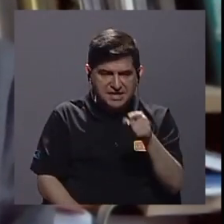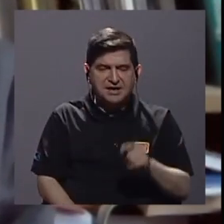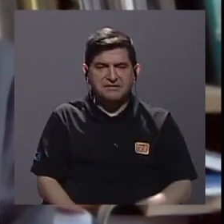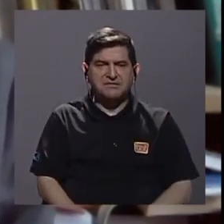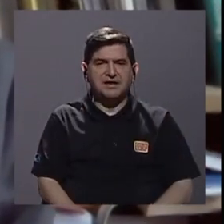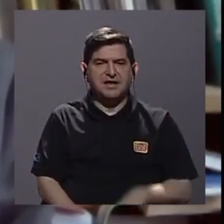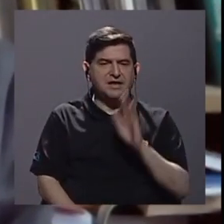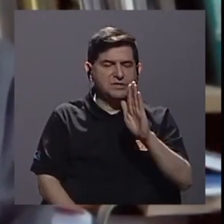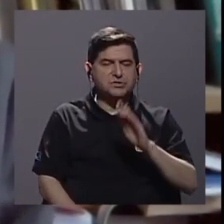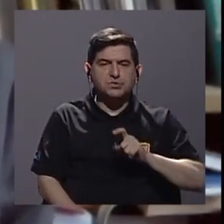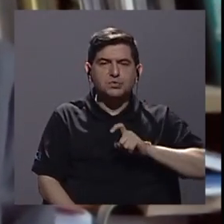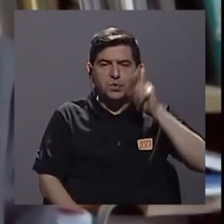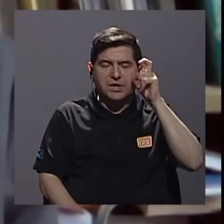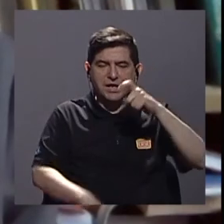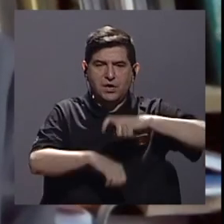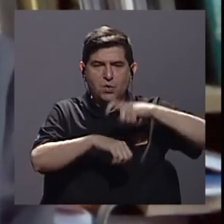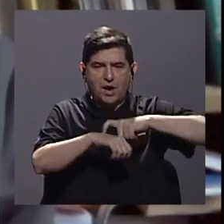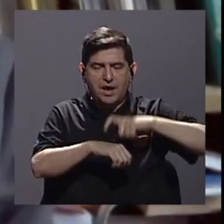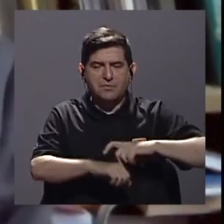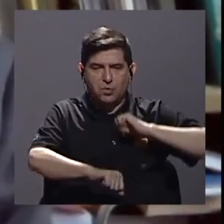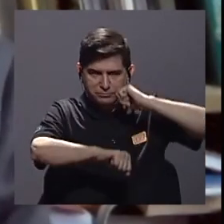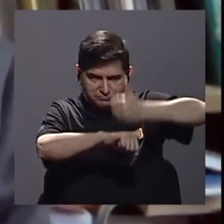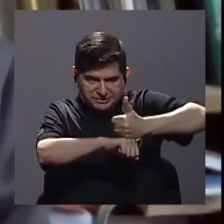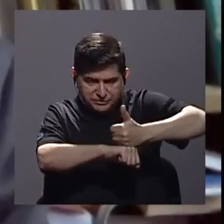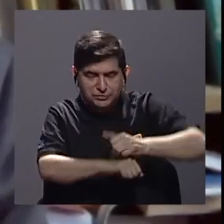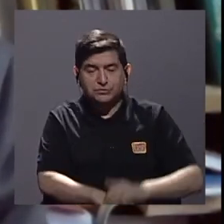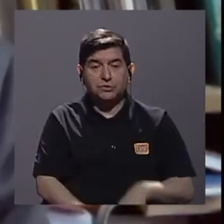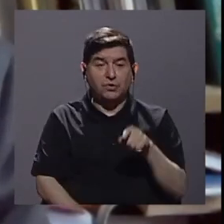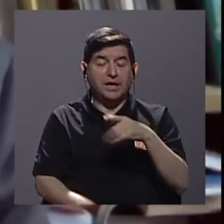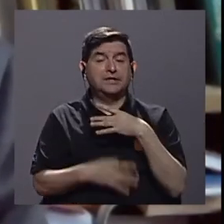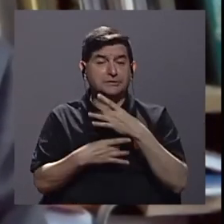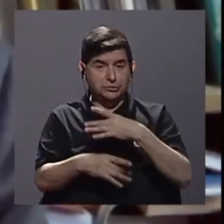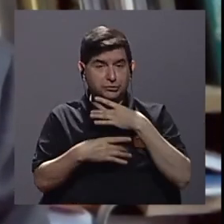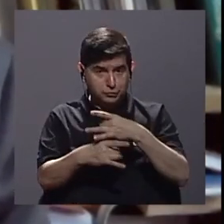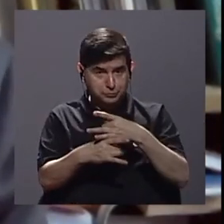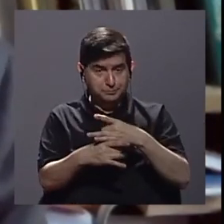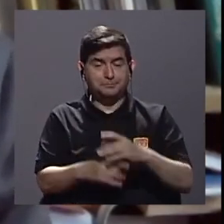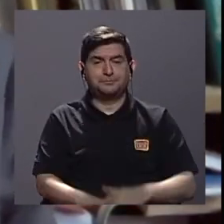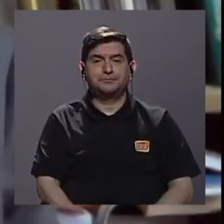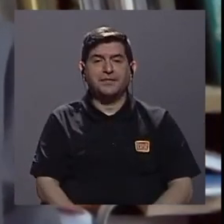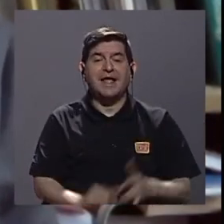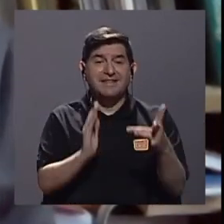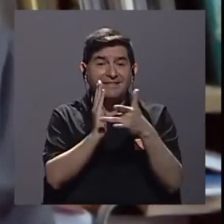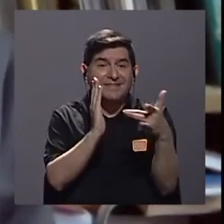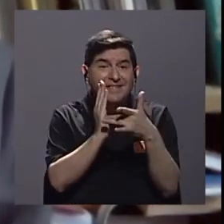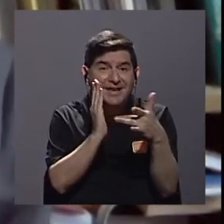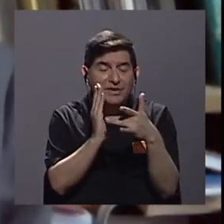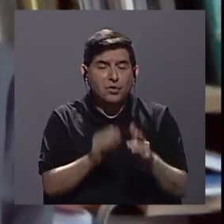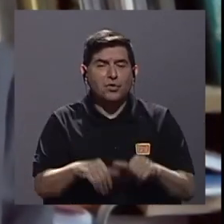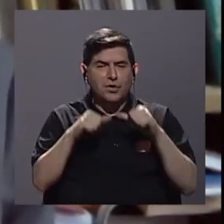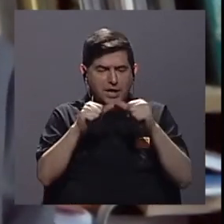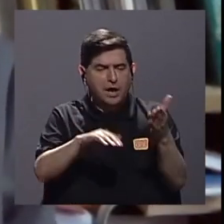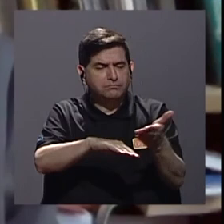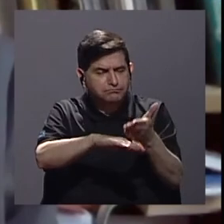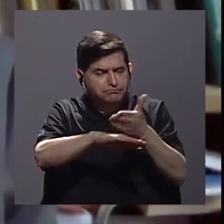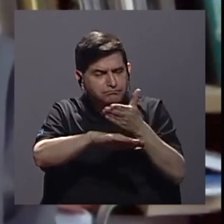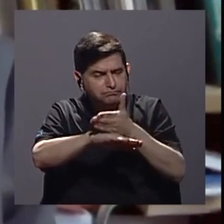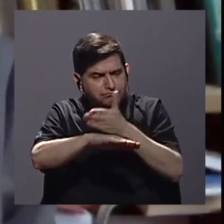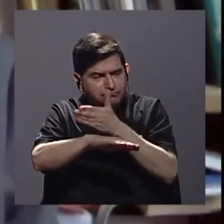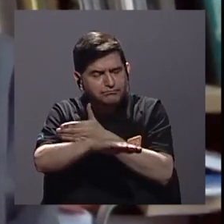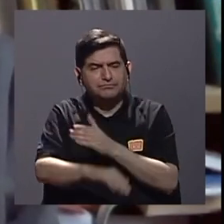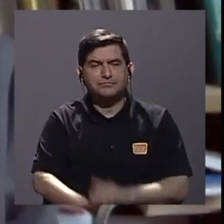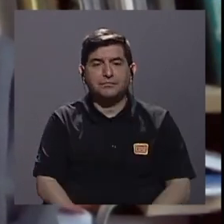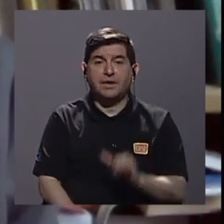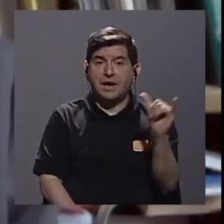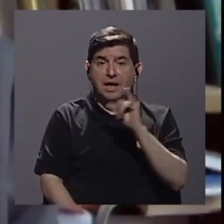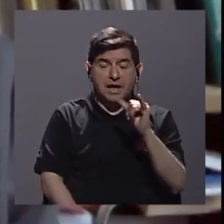hemorfroditas desde el momento del trasplante eso es un caso interesante donde hay una tecnología que se ha seguido mejorando y